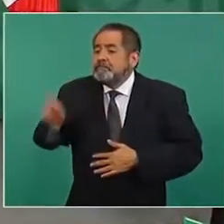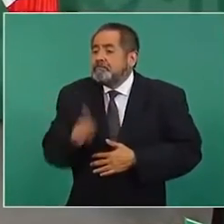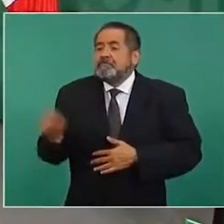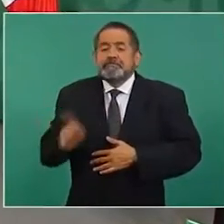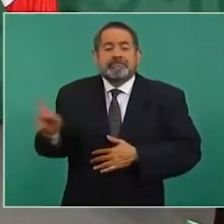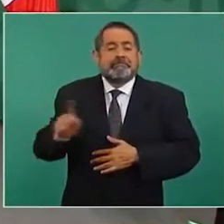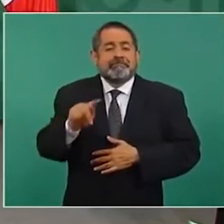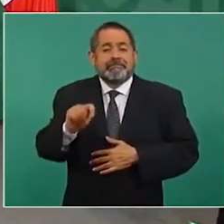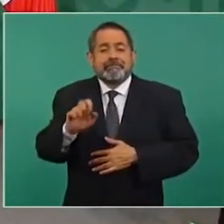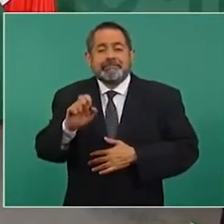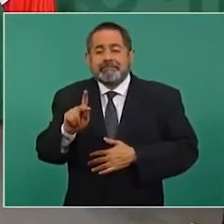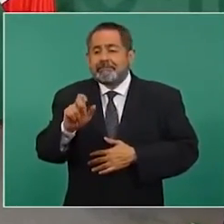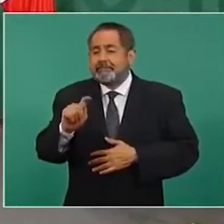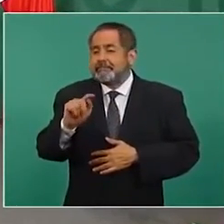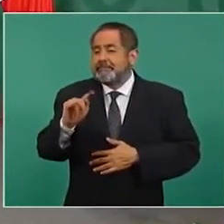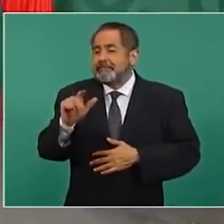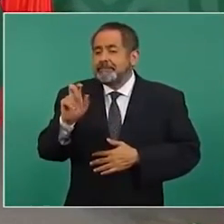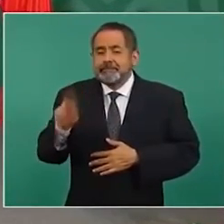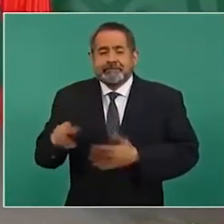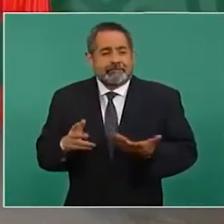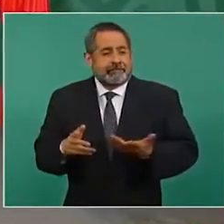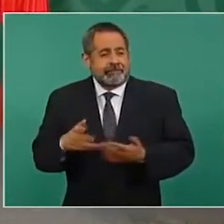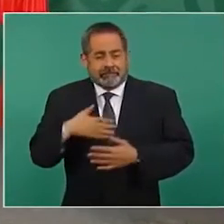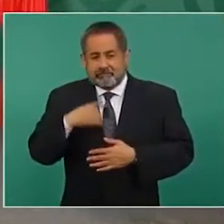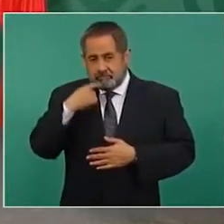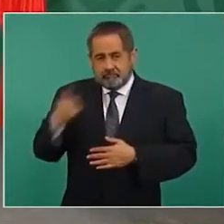como les digo a mis hijos,